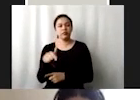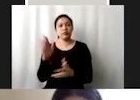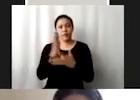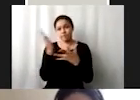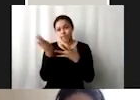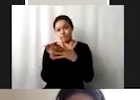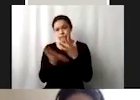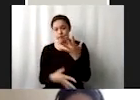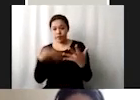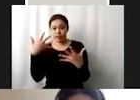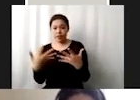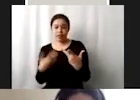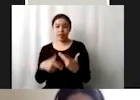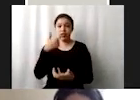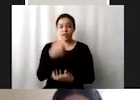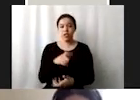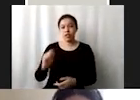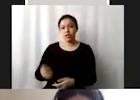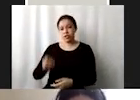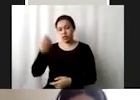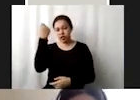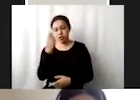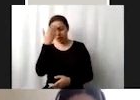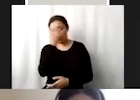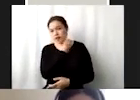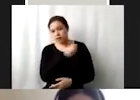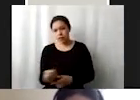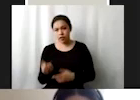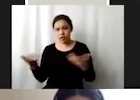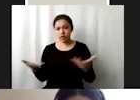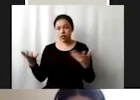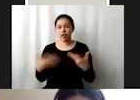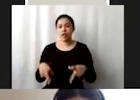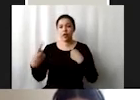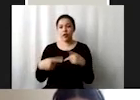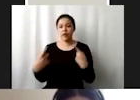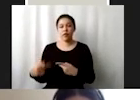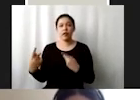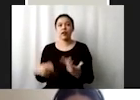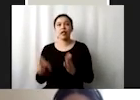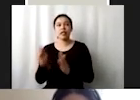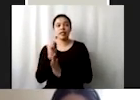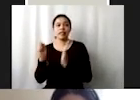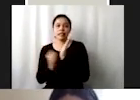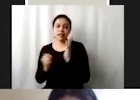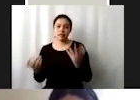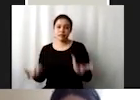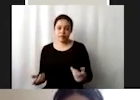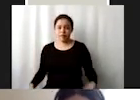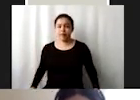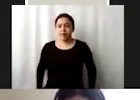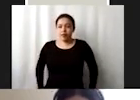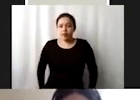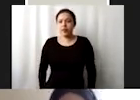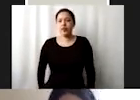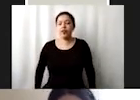finanzas tecnología creación de capacidades comercio y cuestiones sistémicas entonces no voy a detener